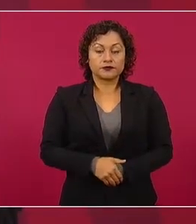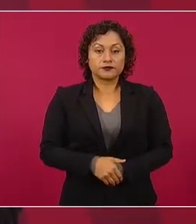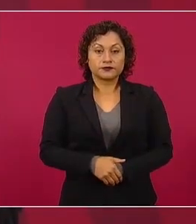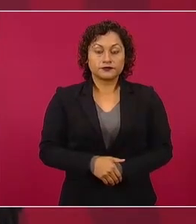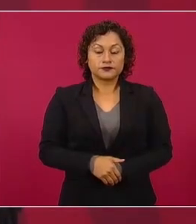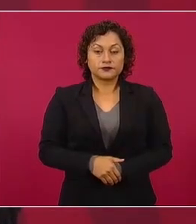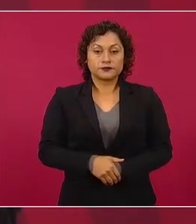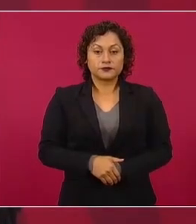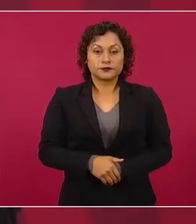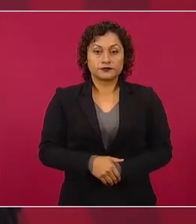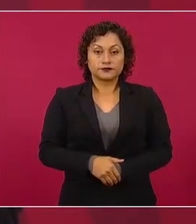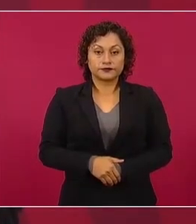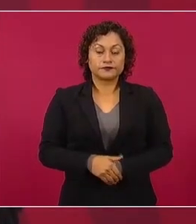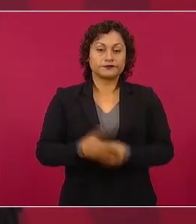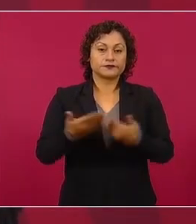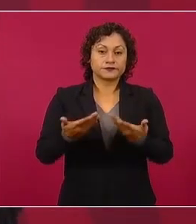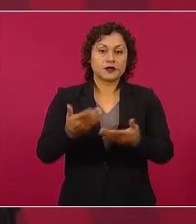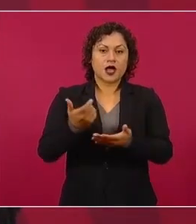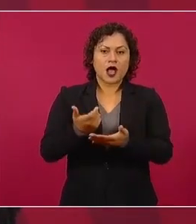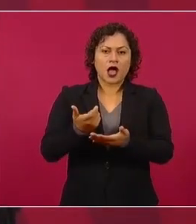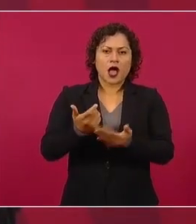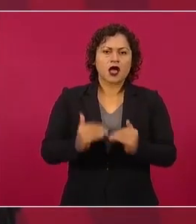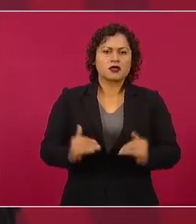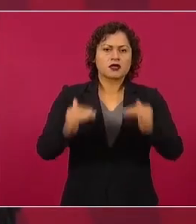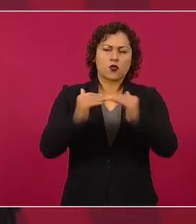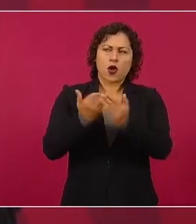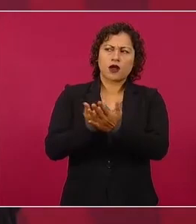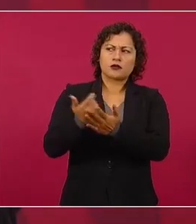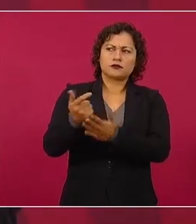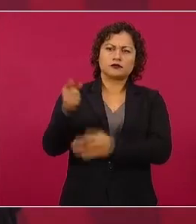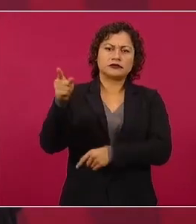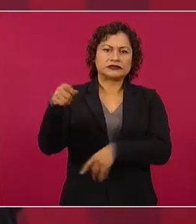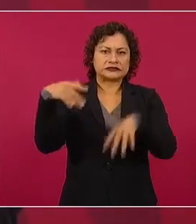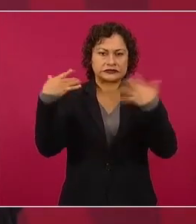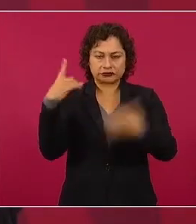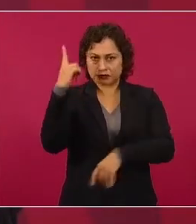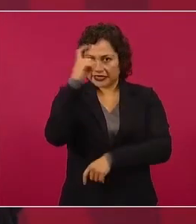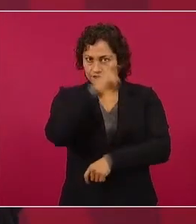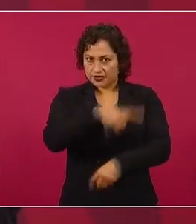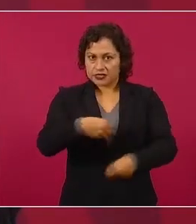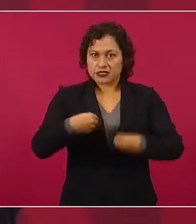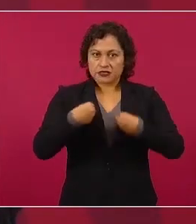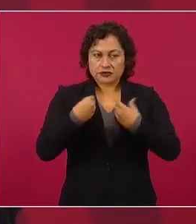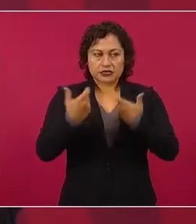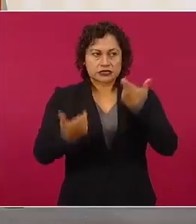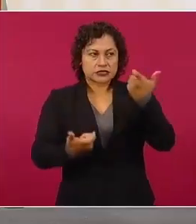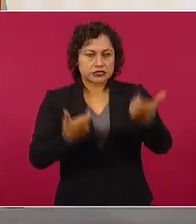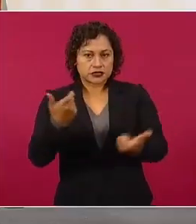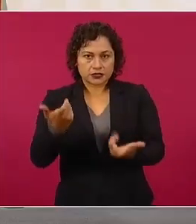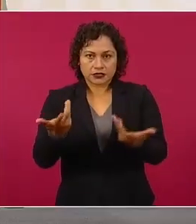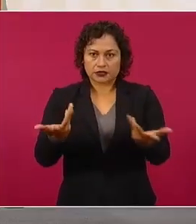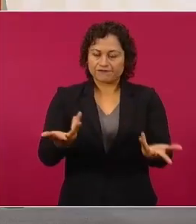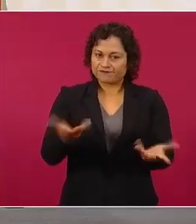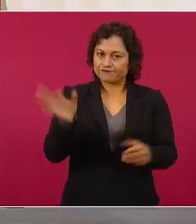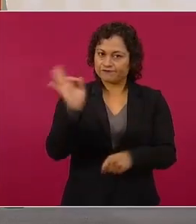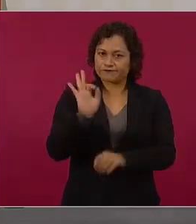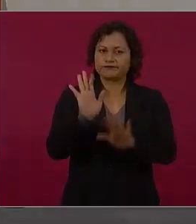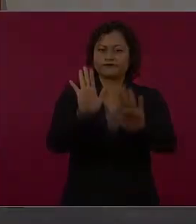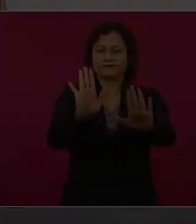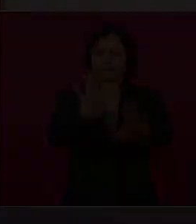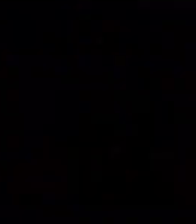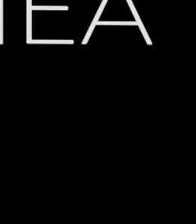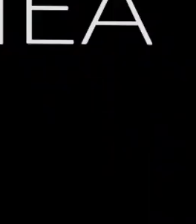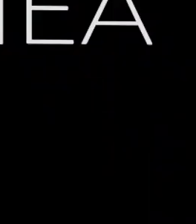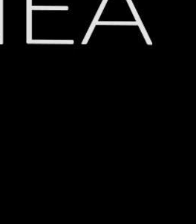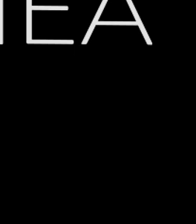pagar sus gastos y los de sus familiares. Pero eso lo vamos a analizar. Gracias,